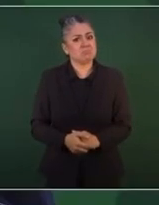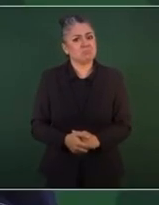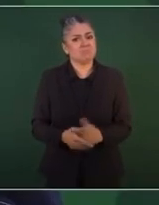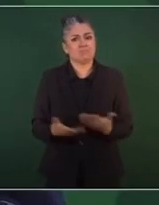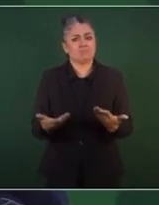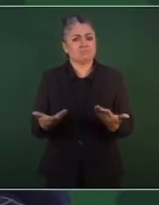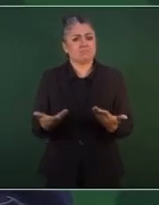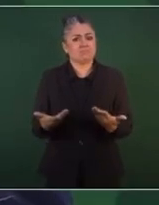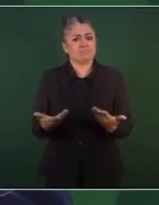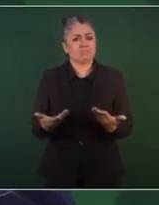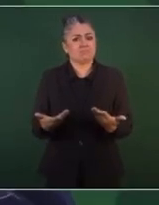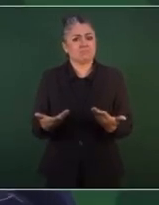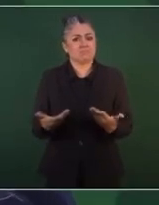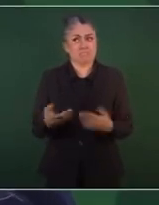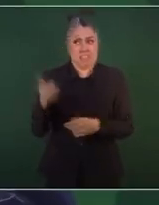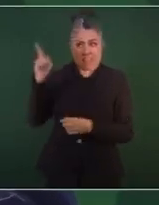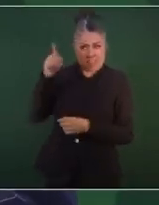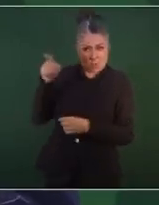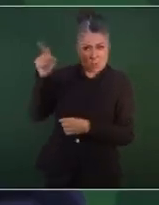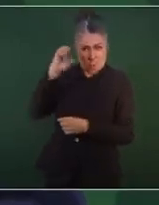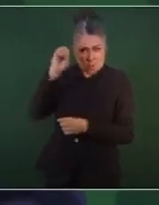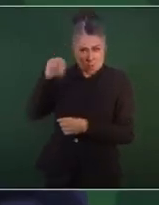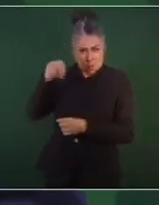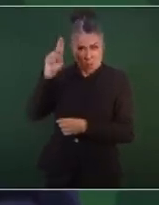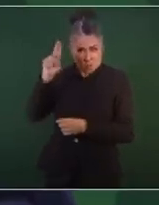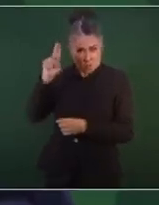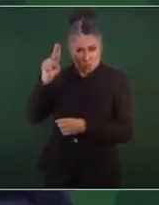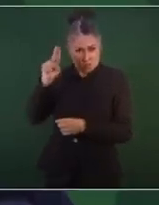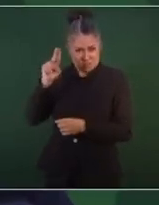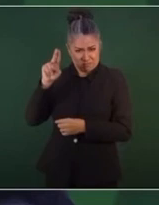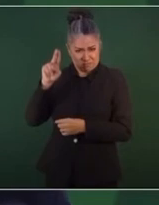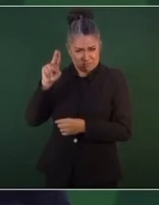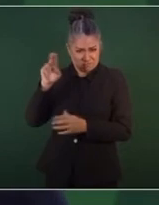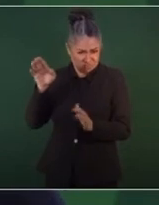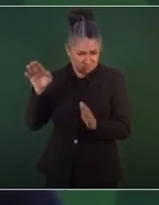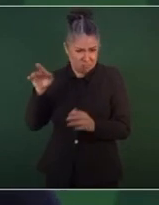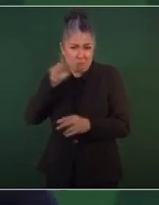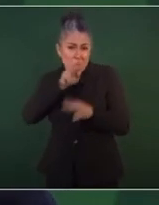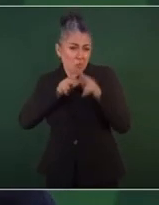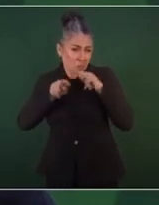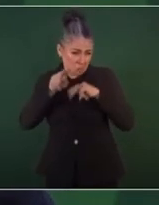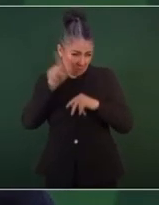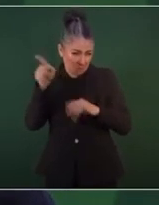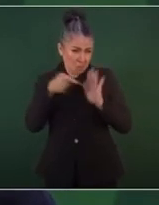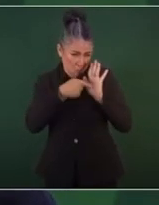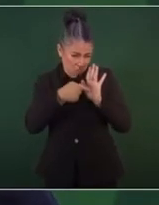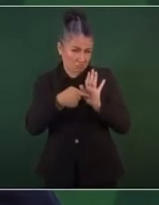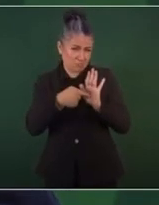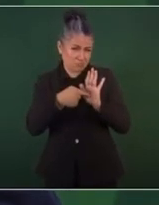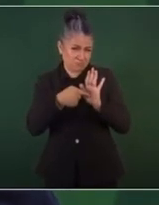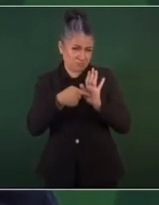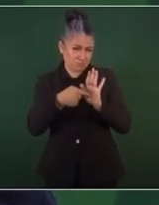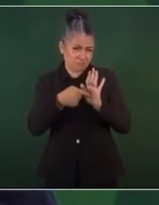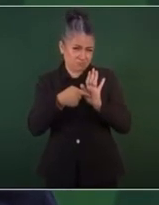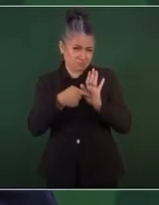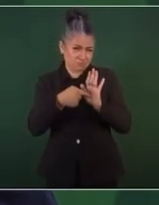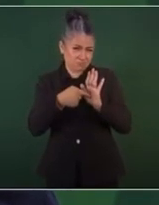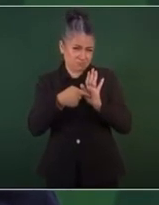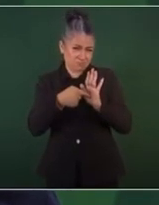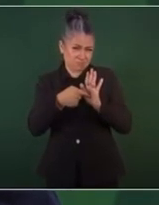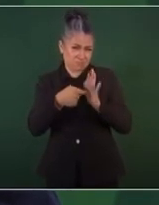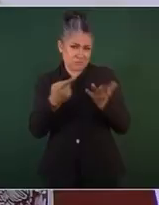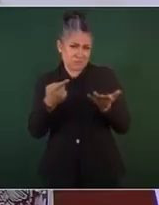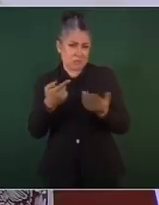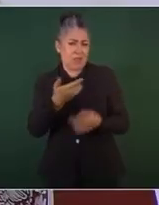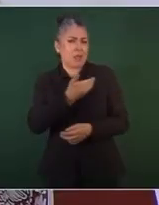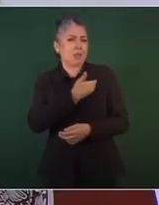¿Han manifestado los de la ONU alguna preocupación por la destitución